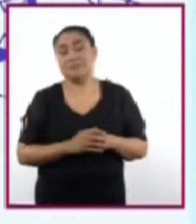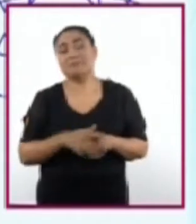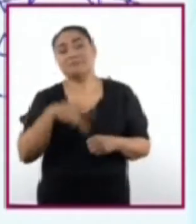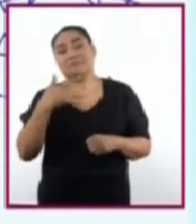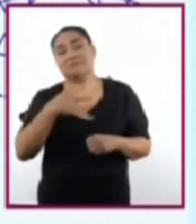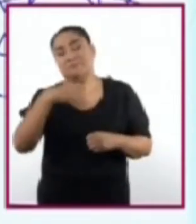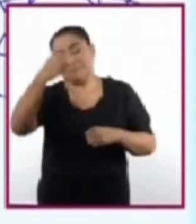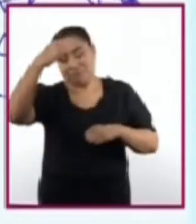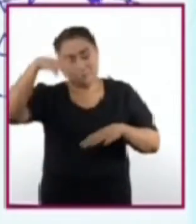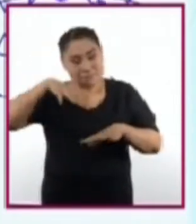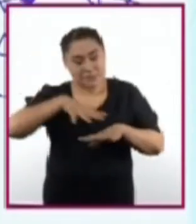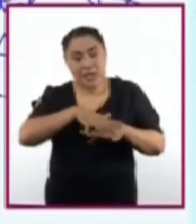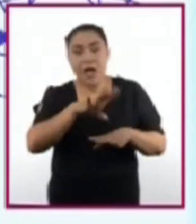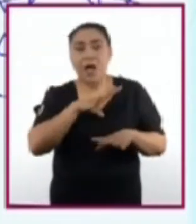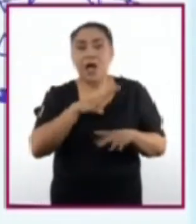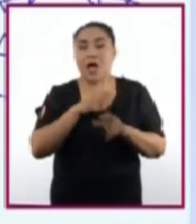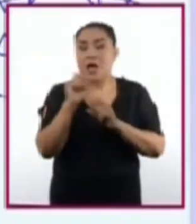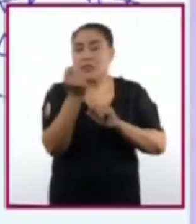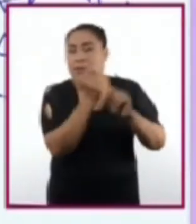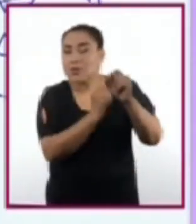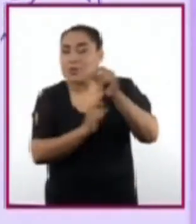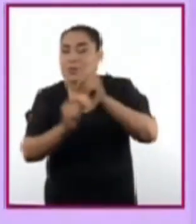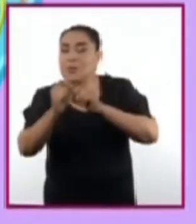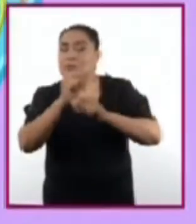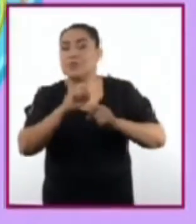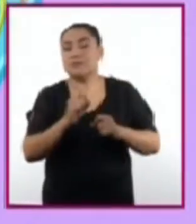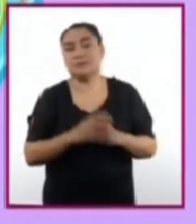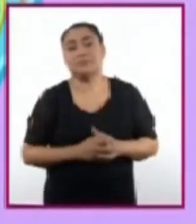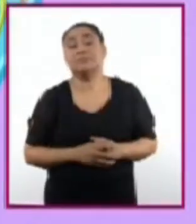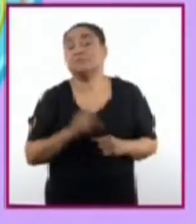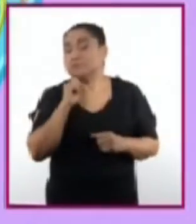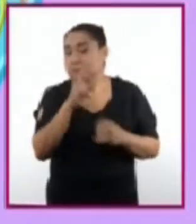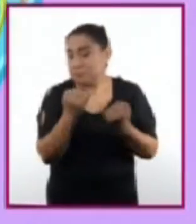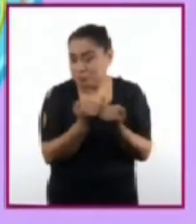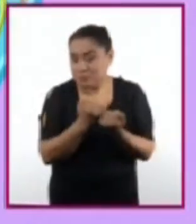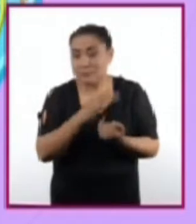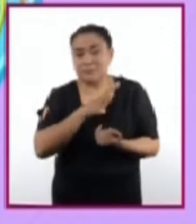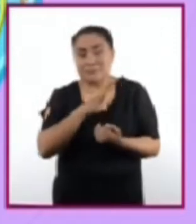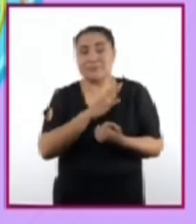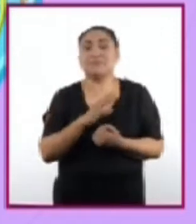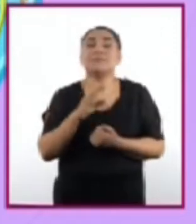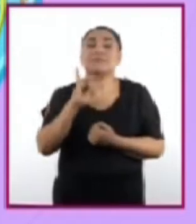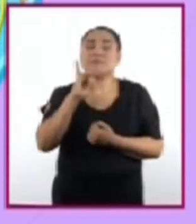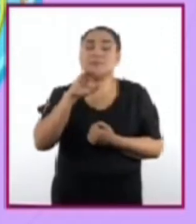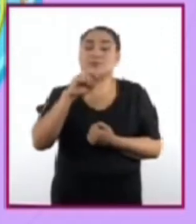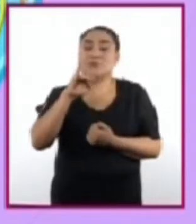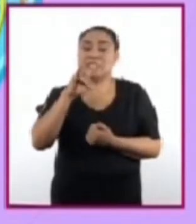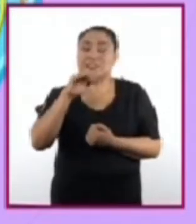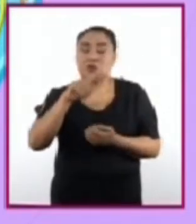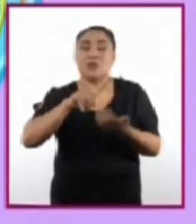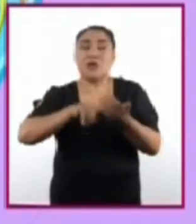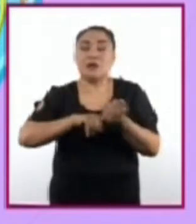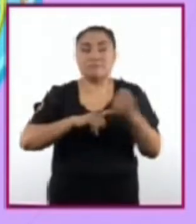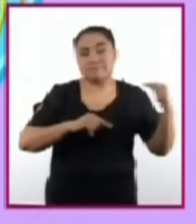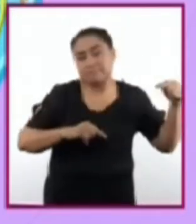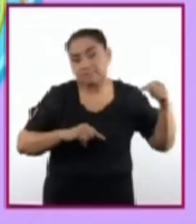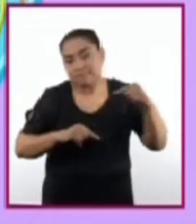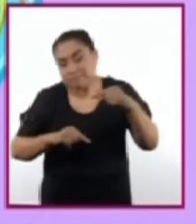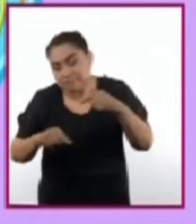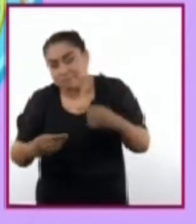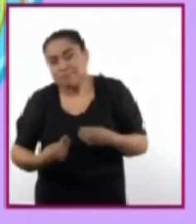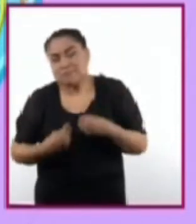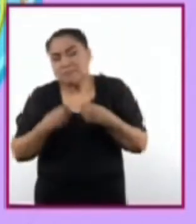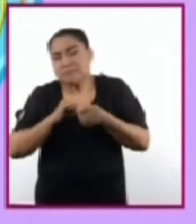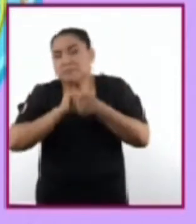arranca electrones de los átomos o moléculas. Además, provoca la ionización de los átomos de la materia viva, dando lugar a